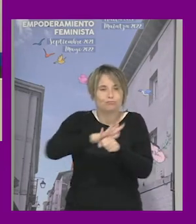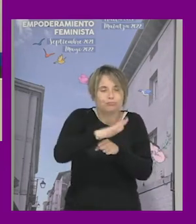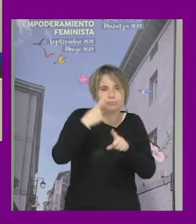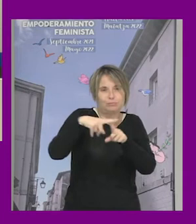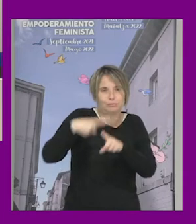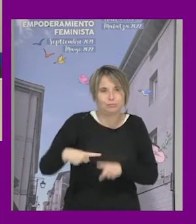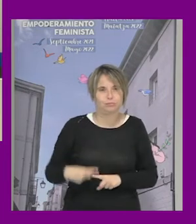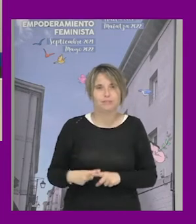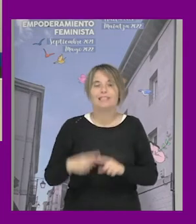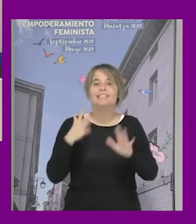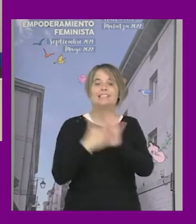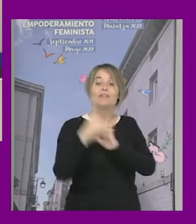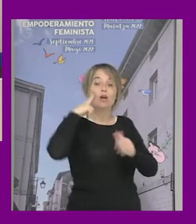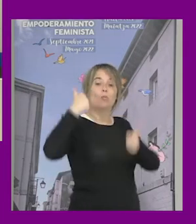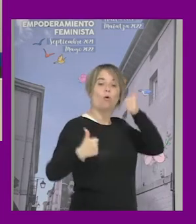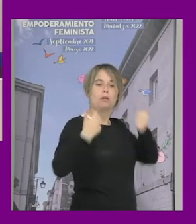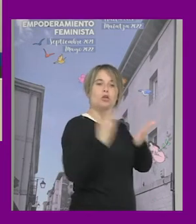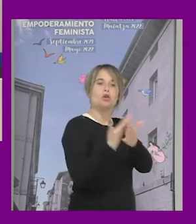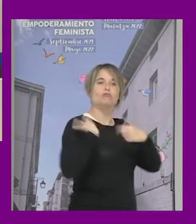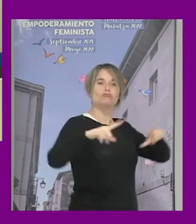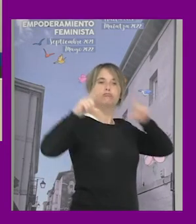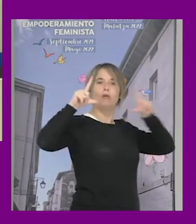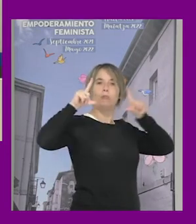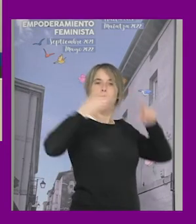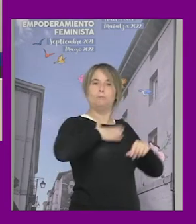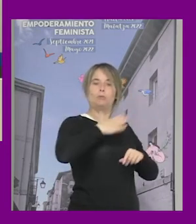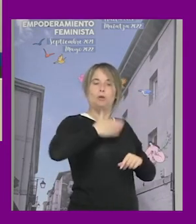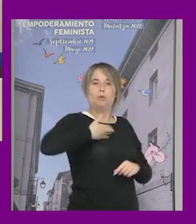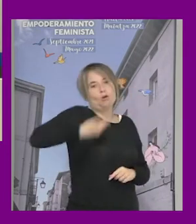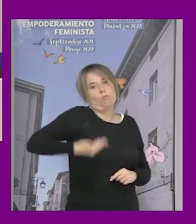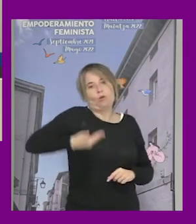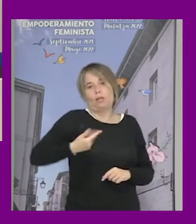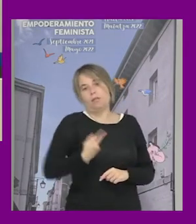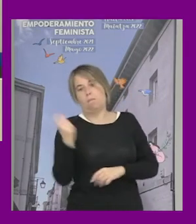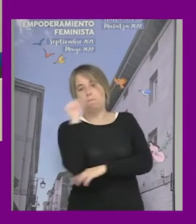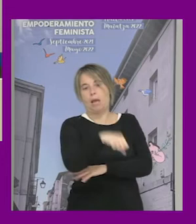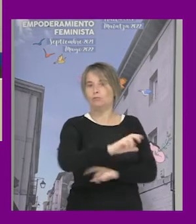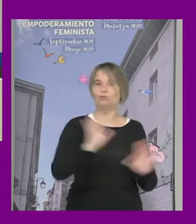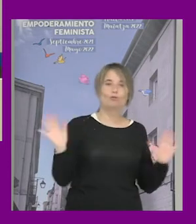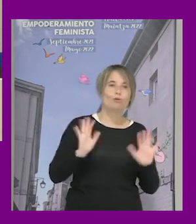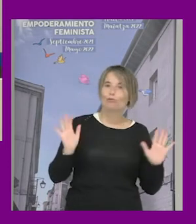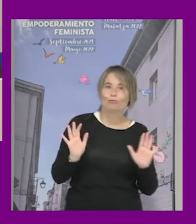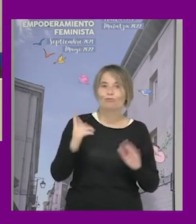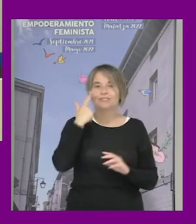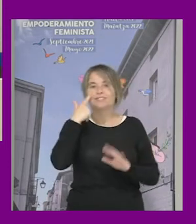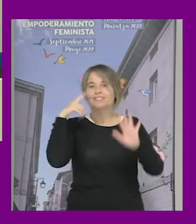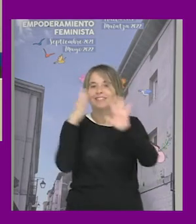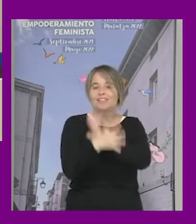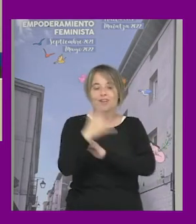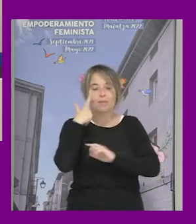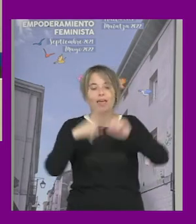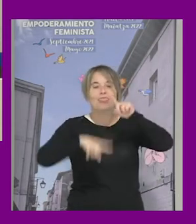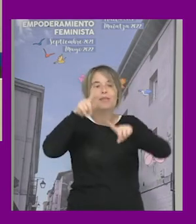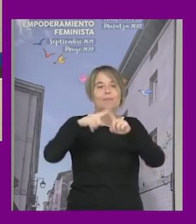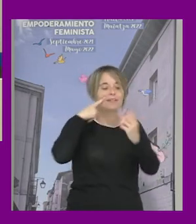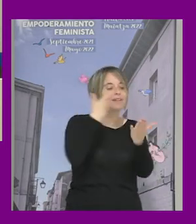afectaciones ¿no? por lo tanto no se trata de competir y demostrar que lo nuestro es más o igual de no, es como bueno, vamos a ver en función de la